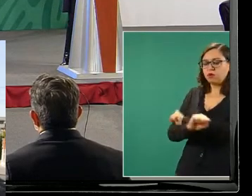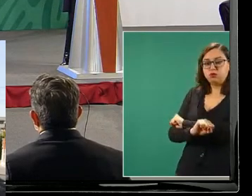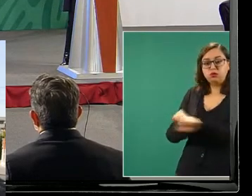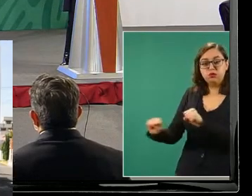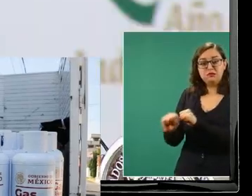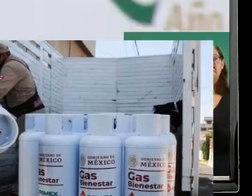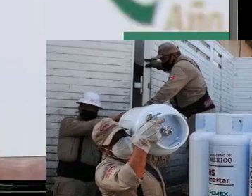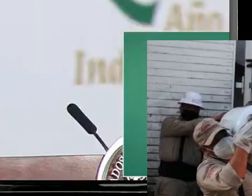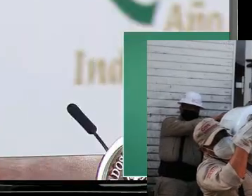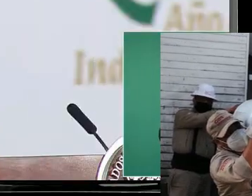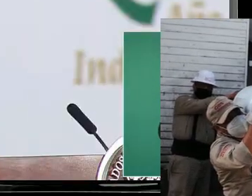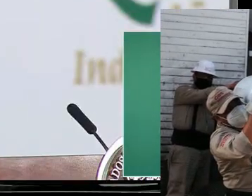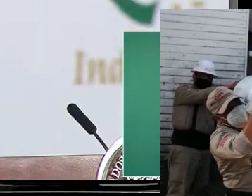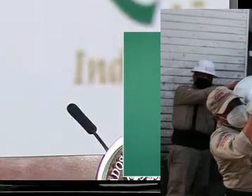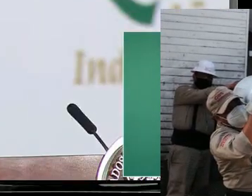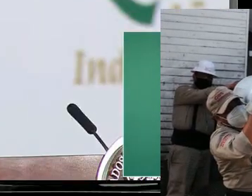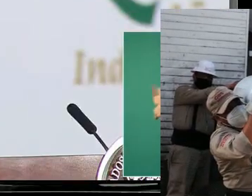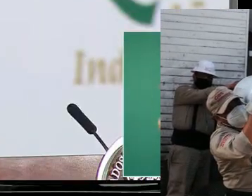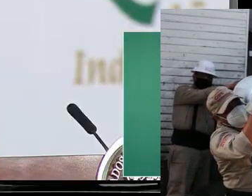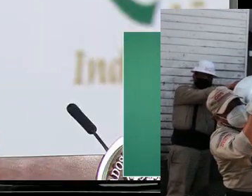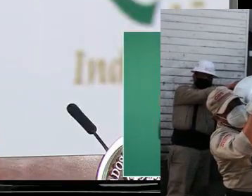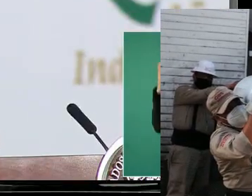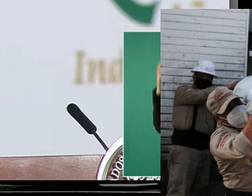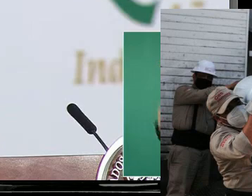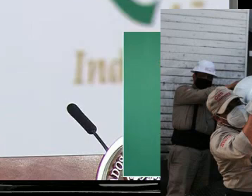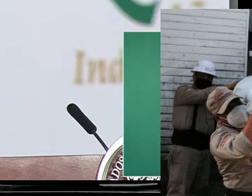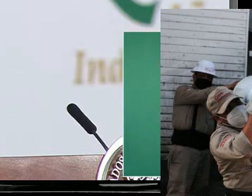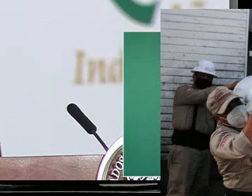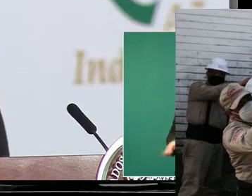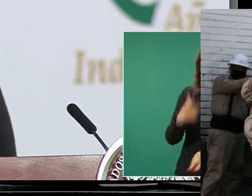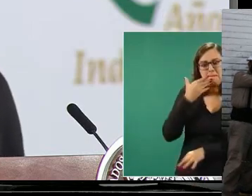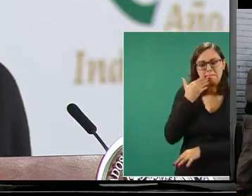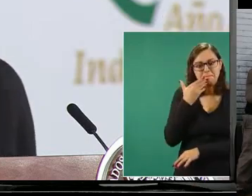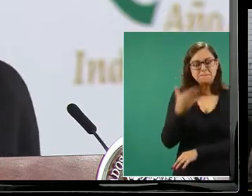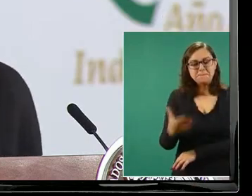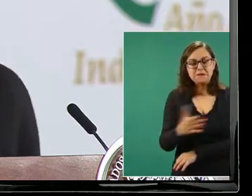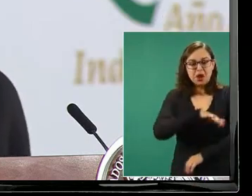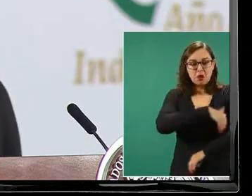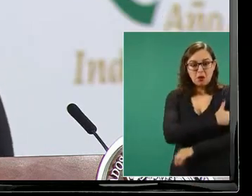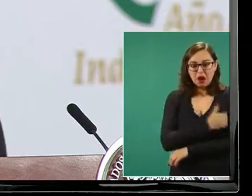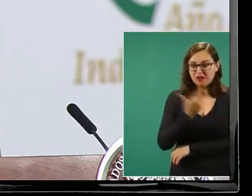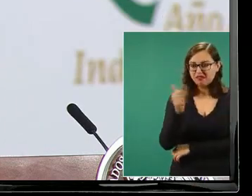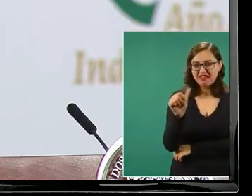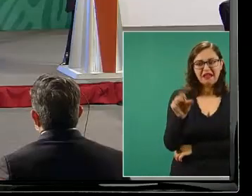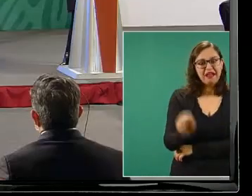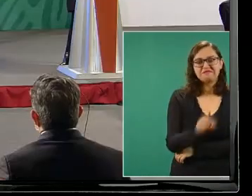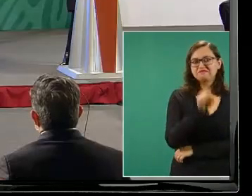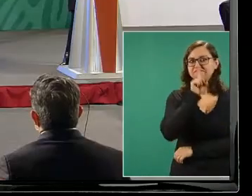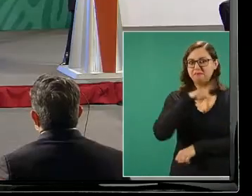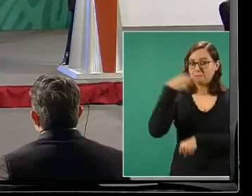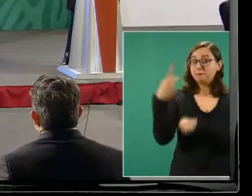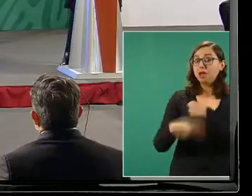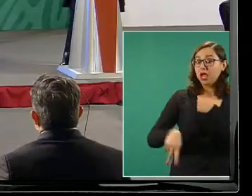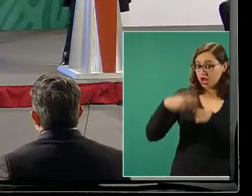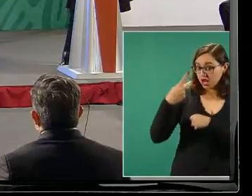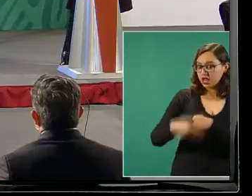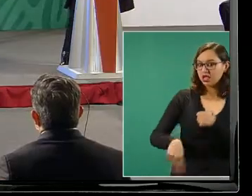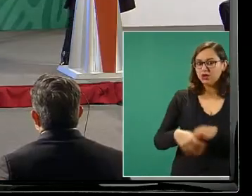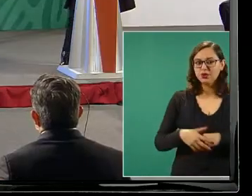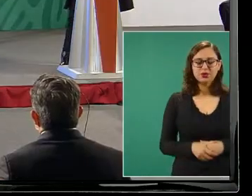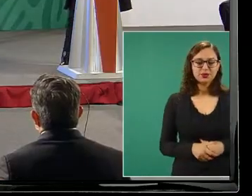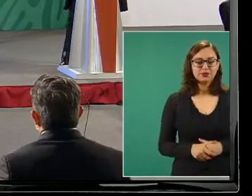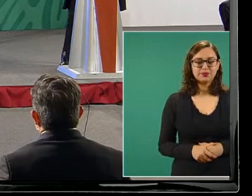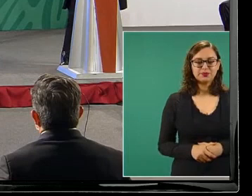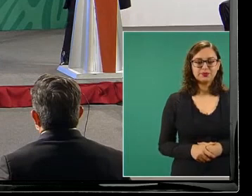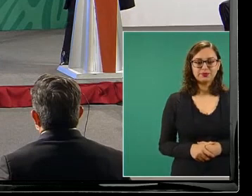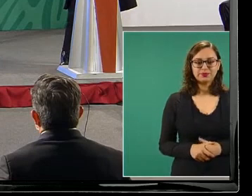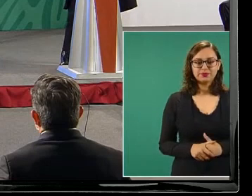kilogramos no cumplían con los estándares de calidad para almacenar el hidrocarburo vemos en esta la